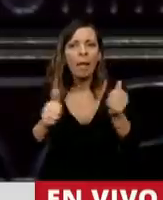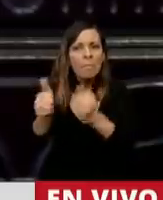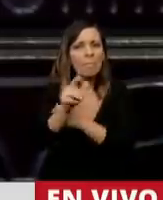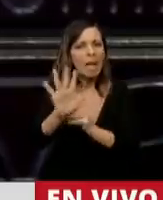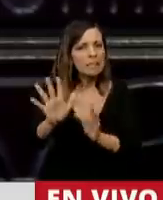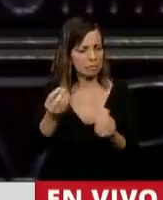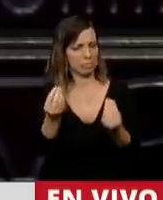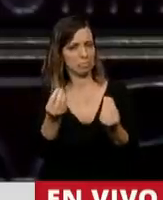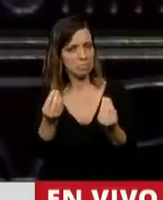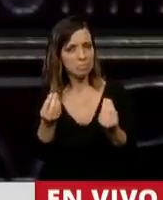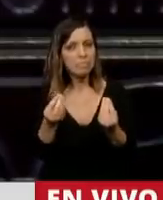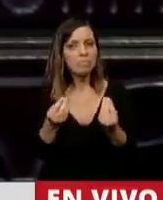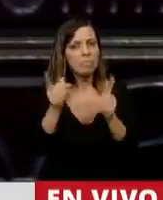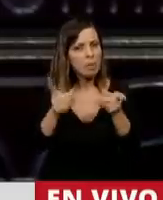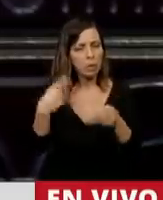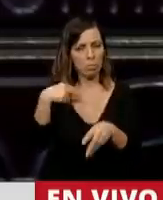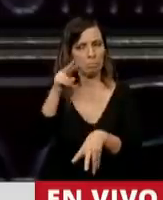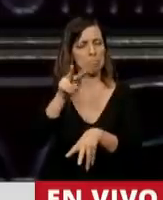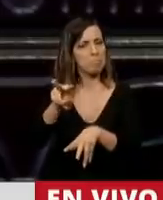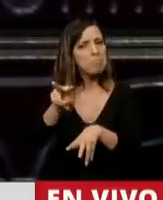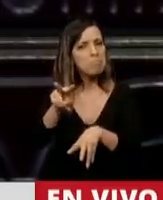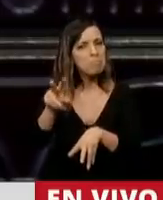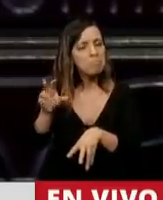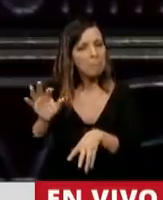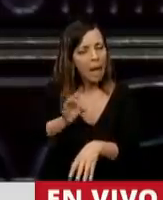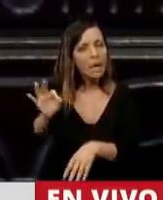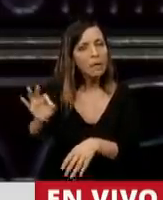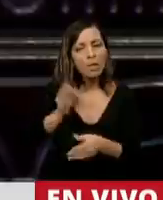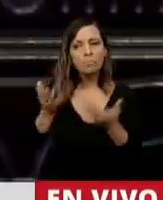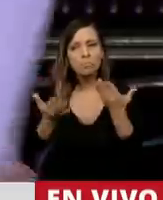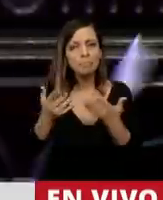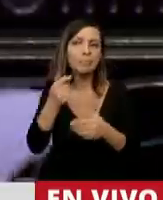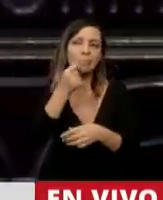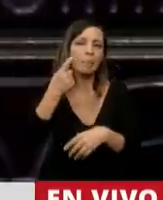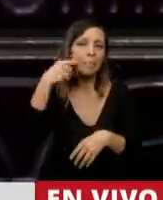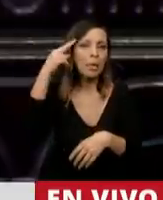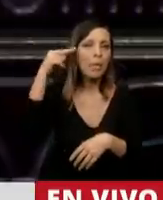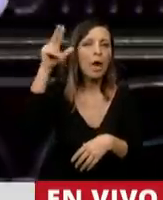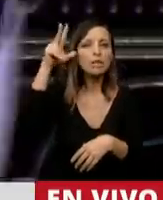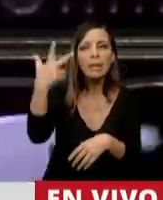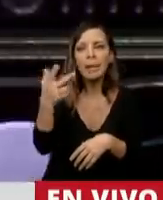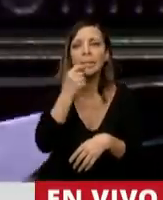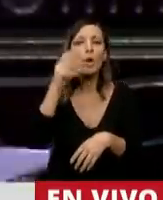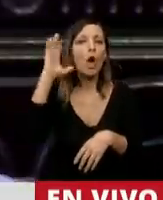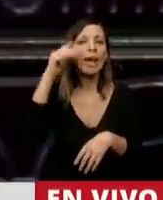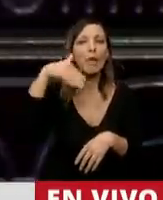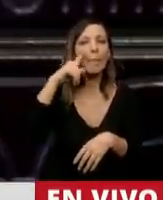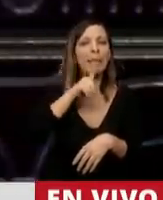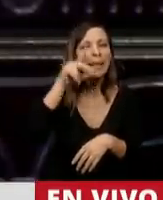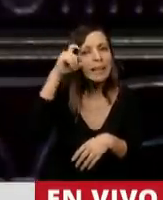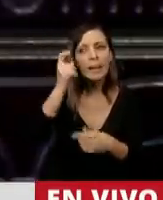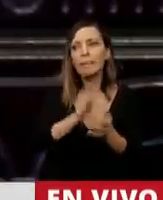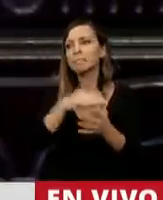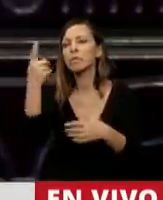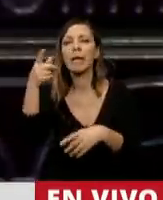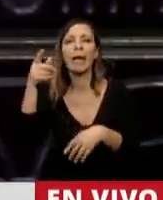Incluso uno puede observar década tras década, 83, puedo decir, Radio Mitre, en los